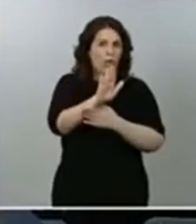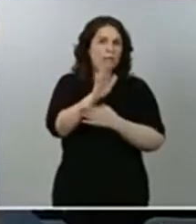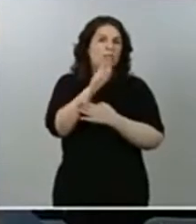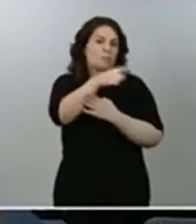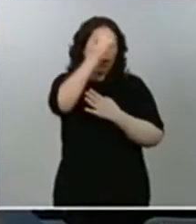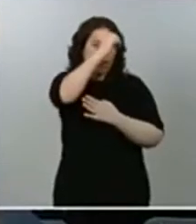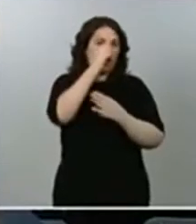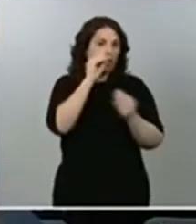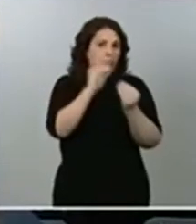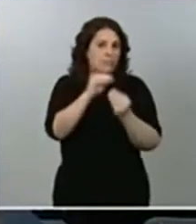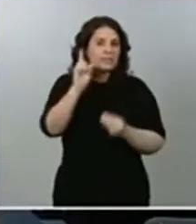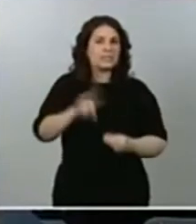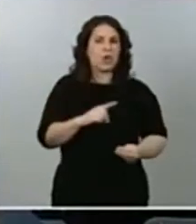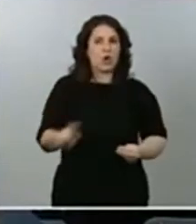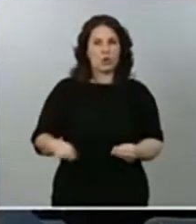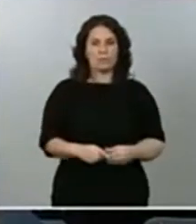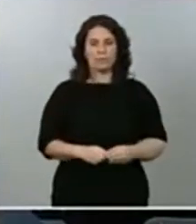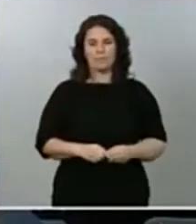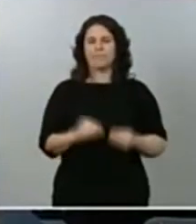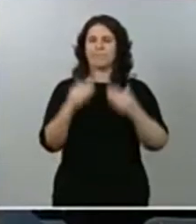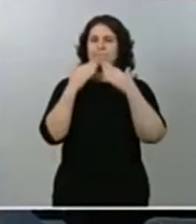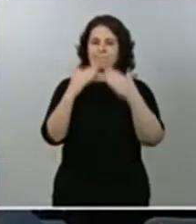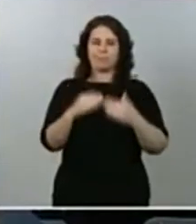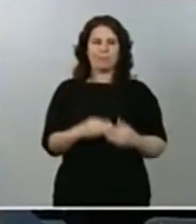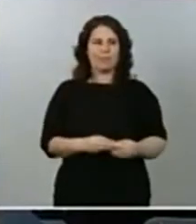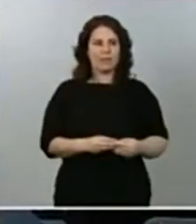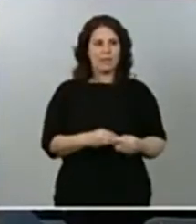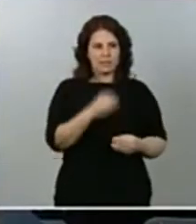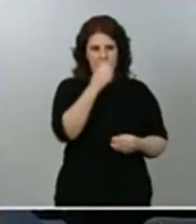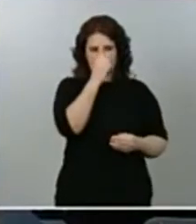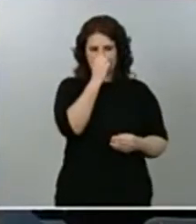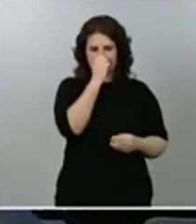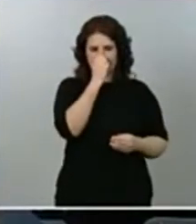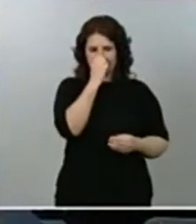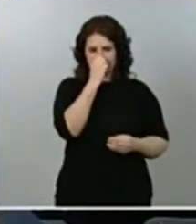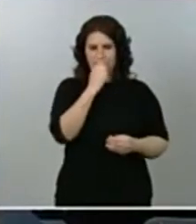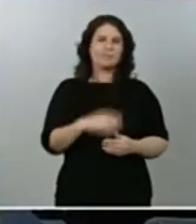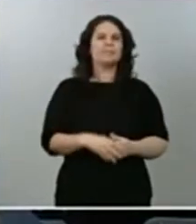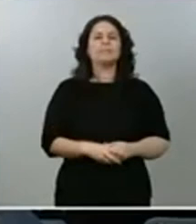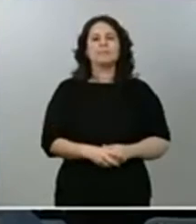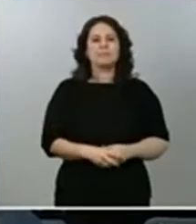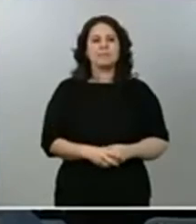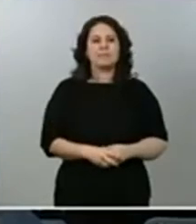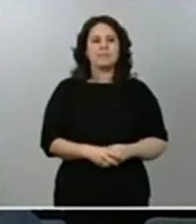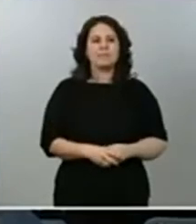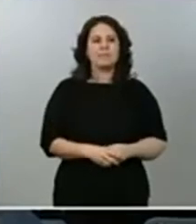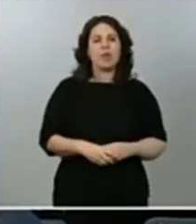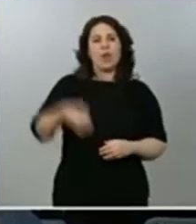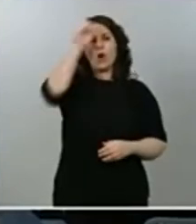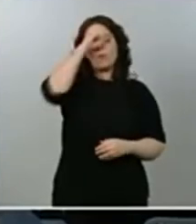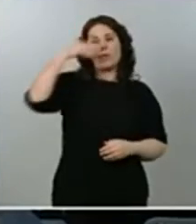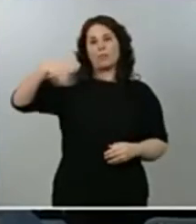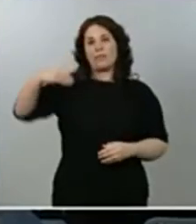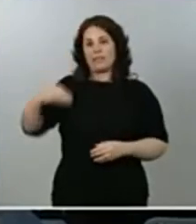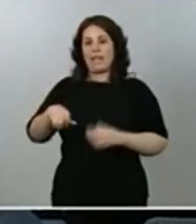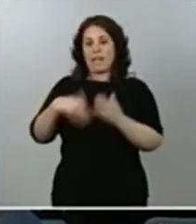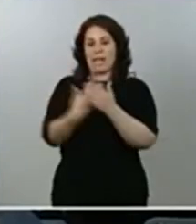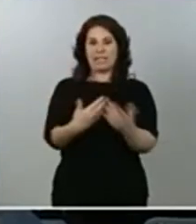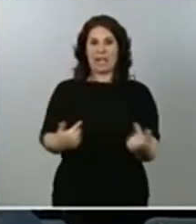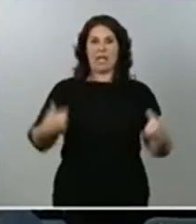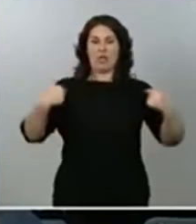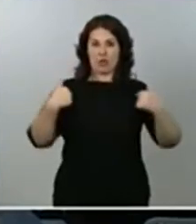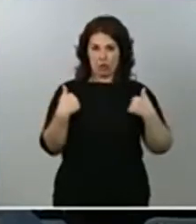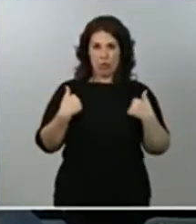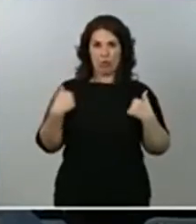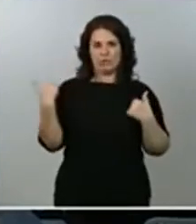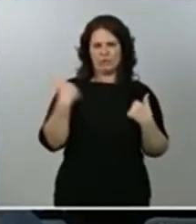Gracias, Alberto. Bueno, en primer lugar, yo creo que la opinión del presidente y yo misma lo he expresado en esta rueda de prensa